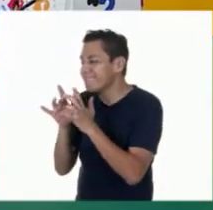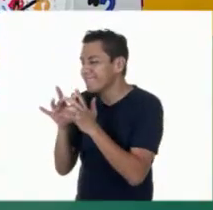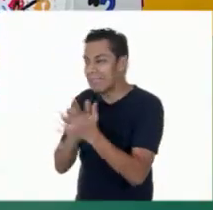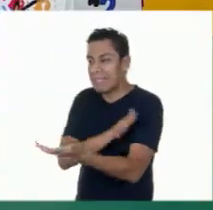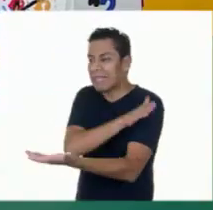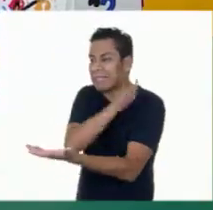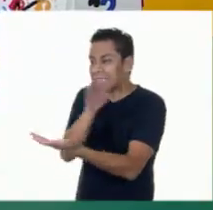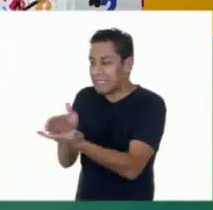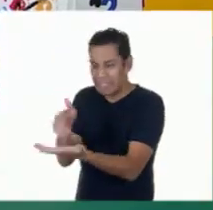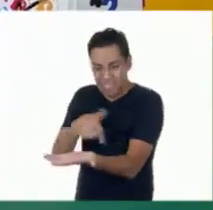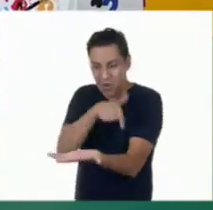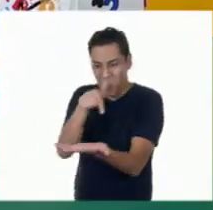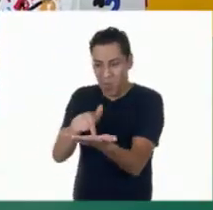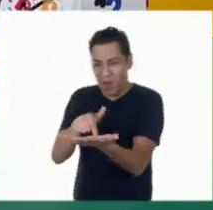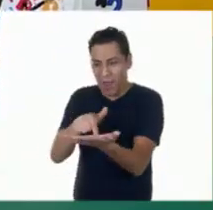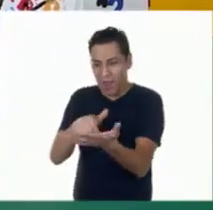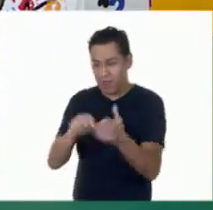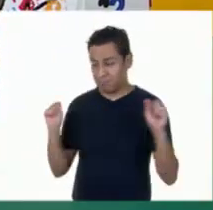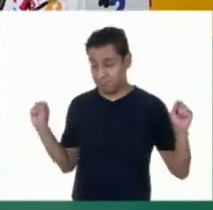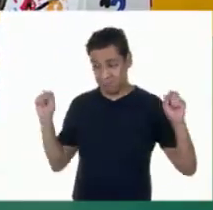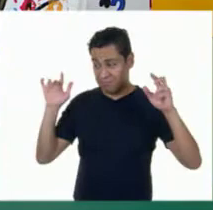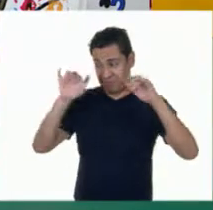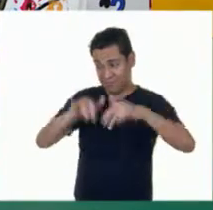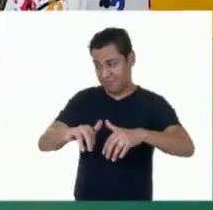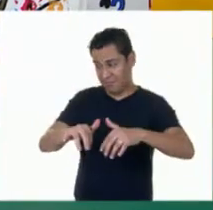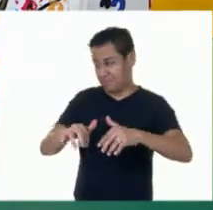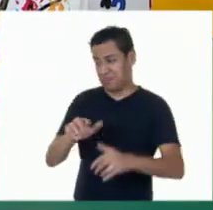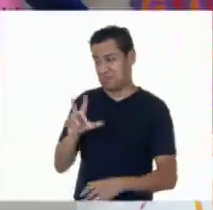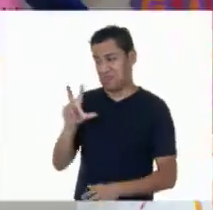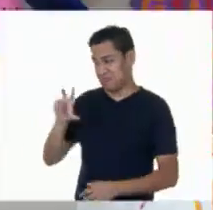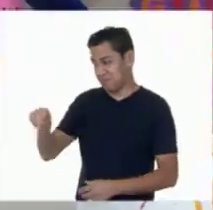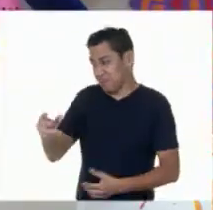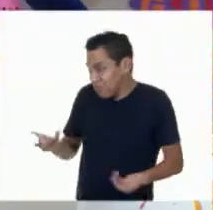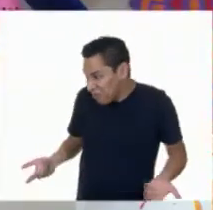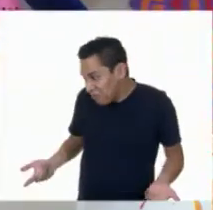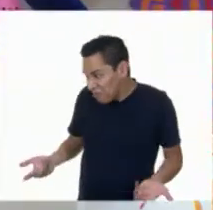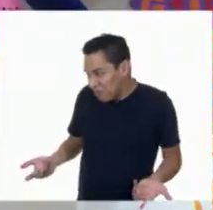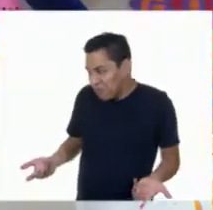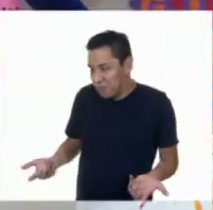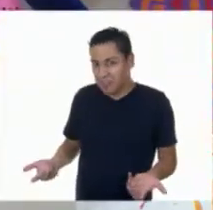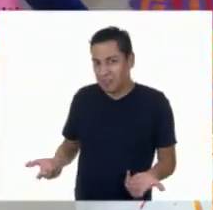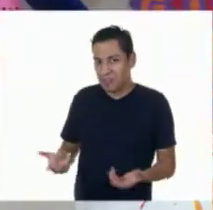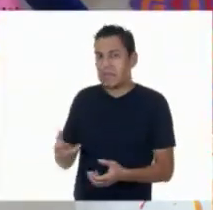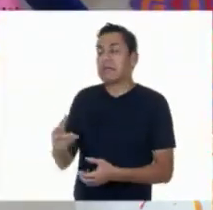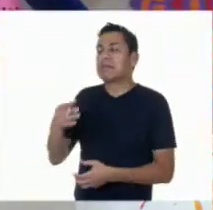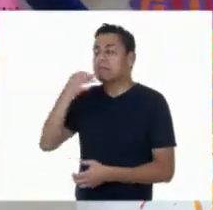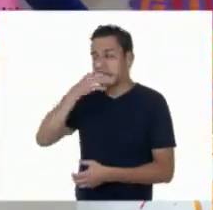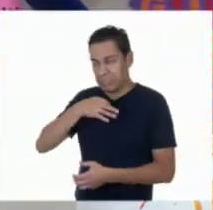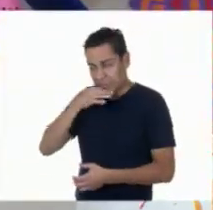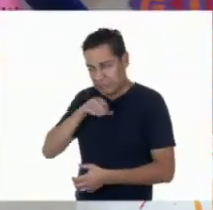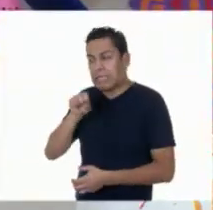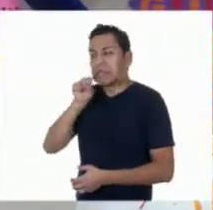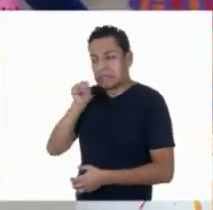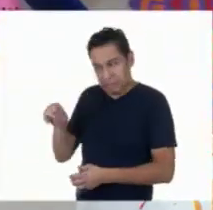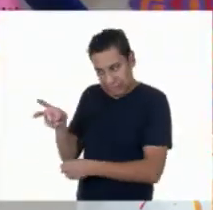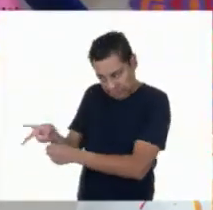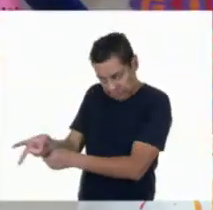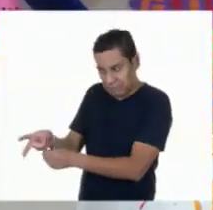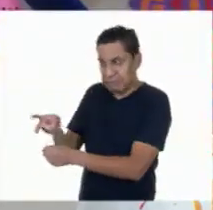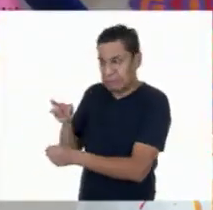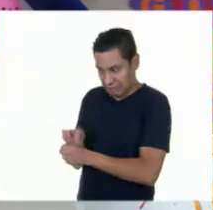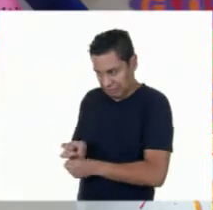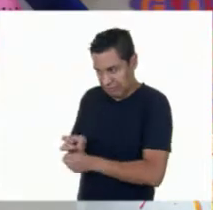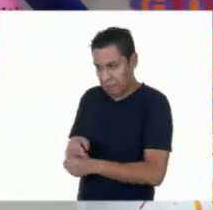o sea, ¿cómo? Sí, te invitaron a la fiesta, pero no había que